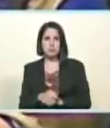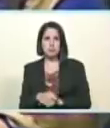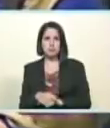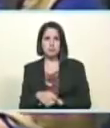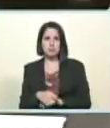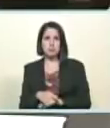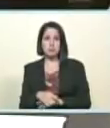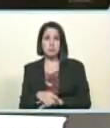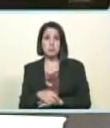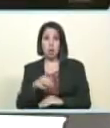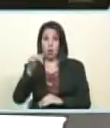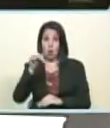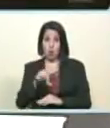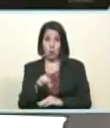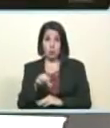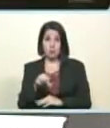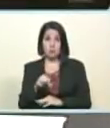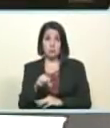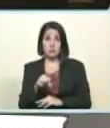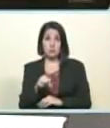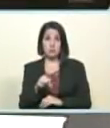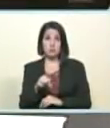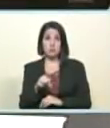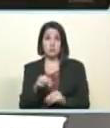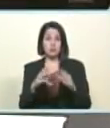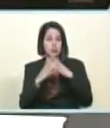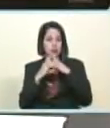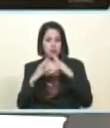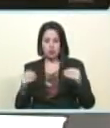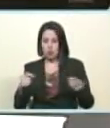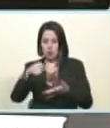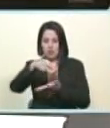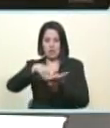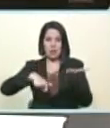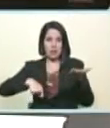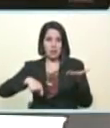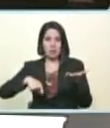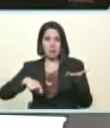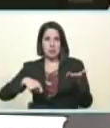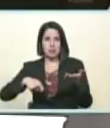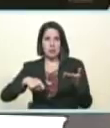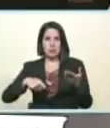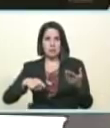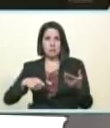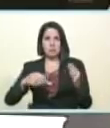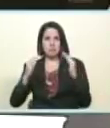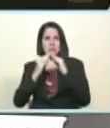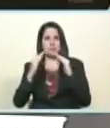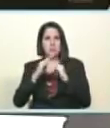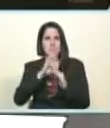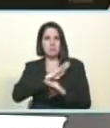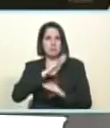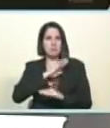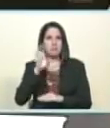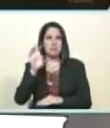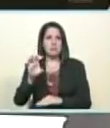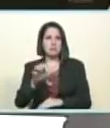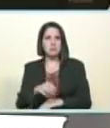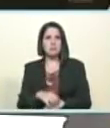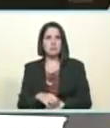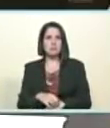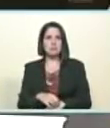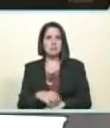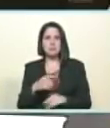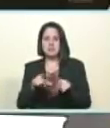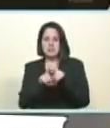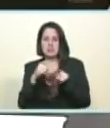a partir de hoy todas las tarjetas de hogares de la patria que forman parte del sistema del